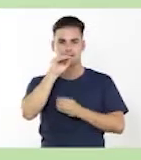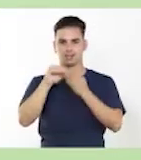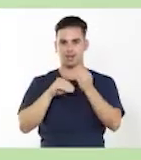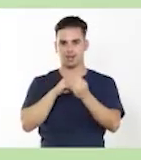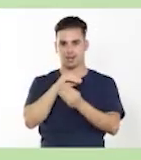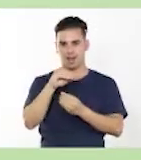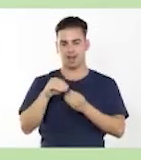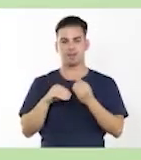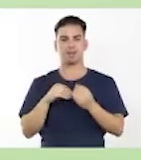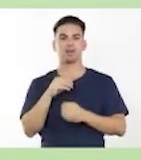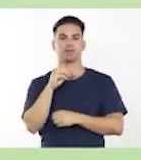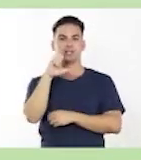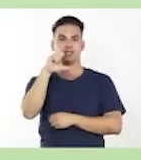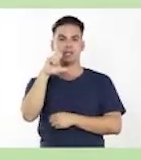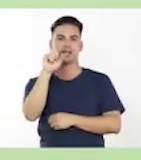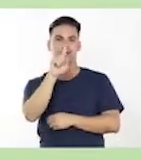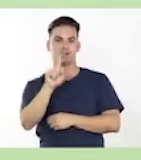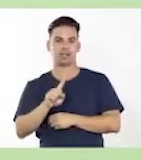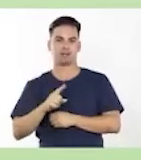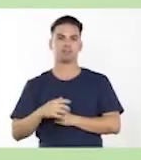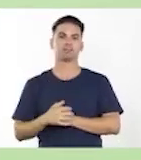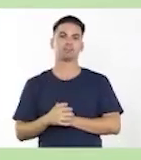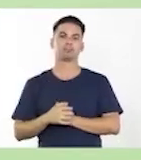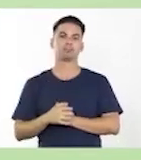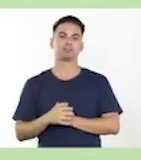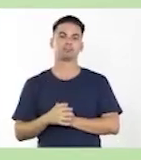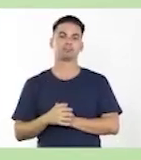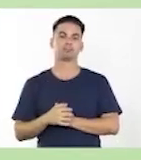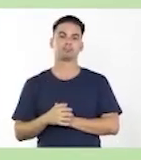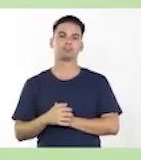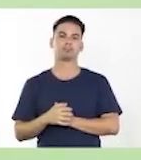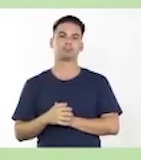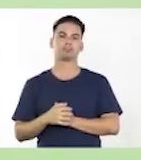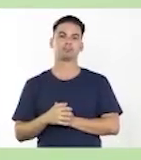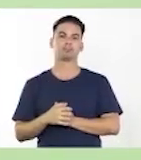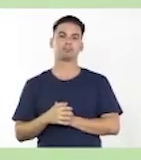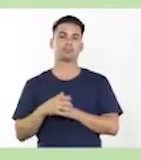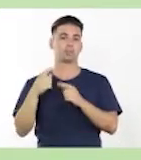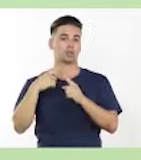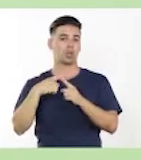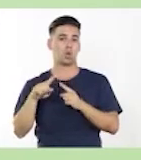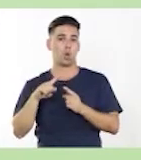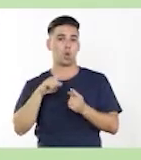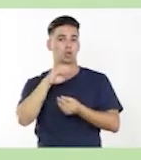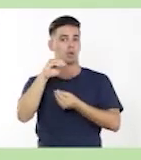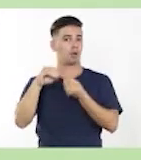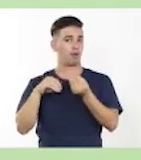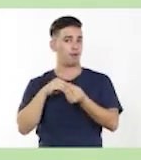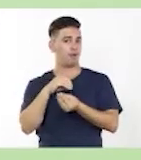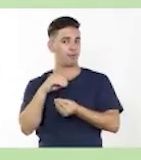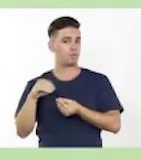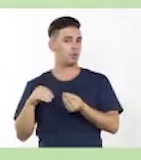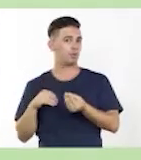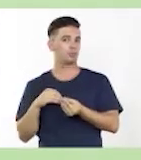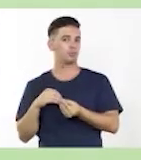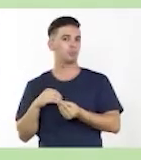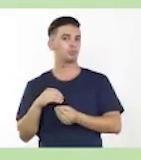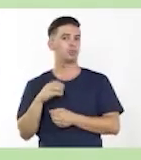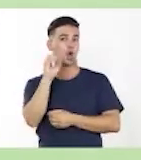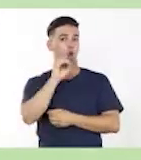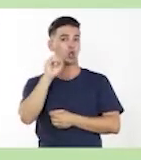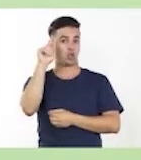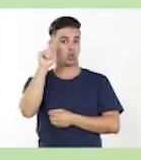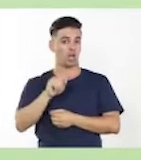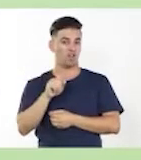Por eso se cambia esa C por Z. Otro cambio que se mantiene como